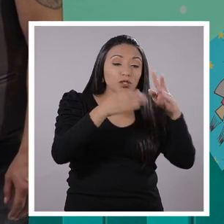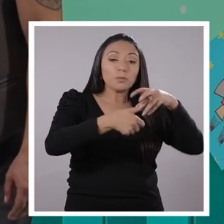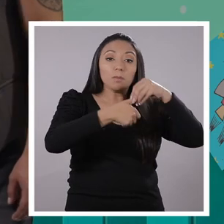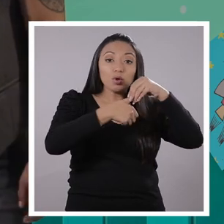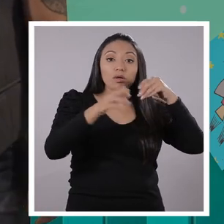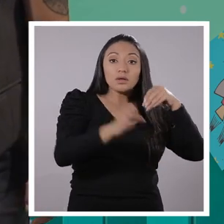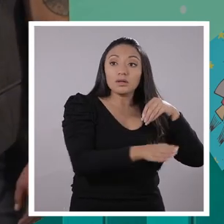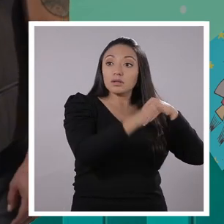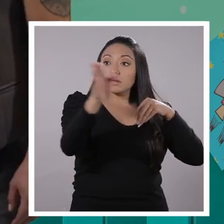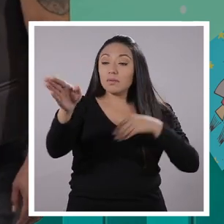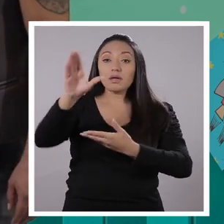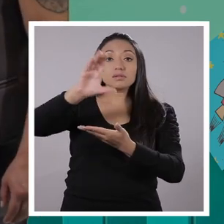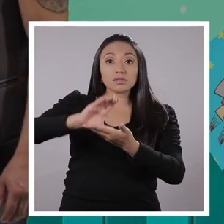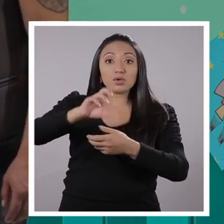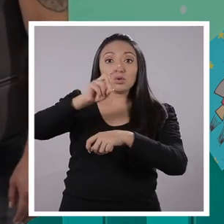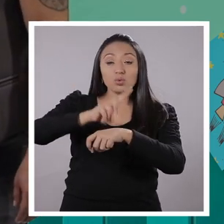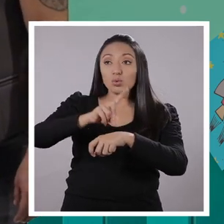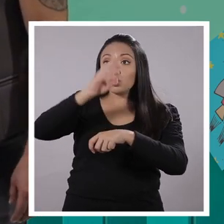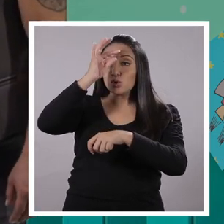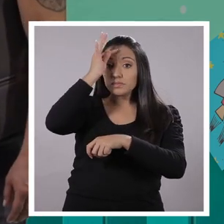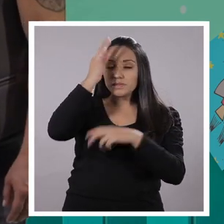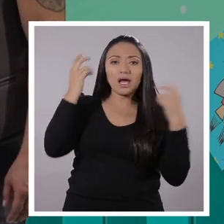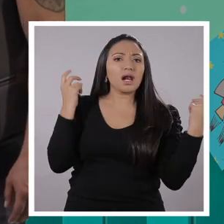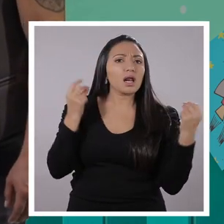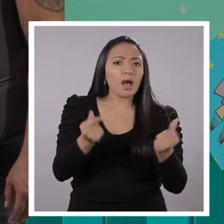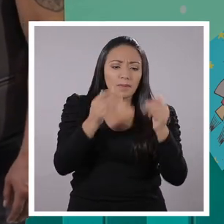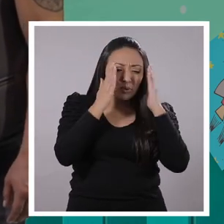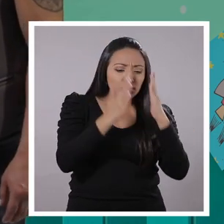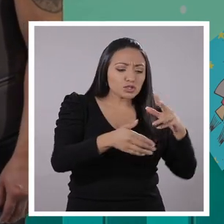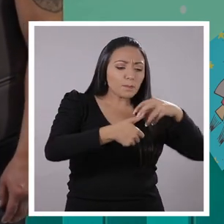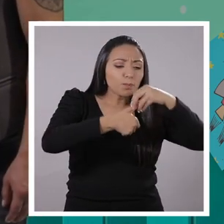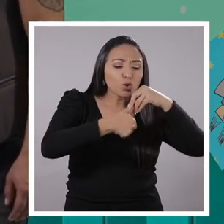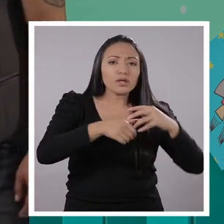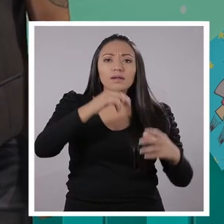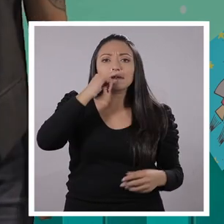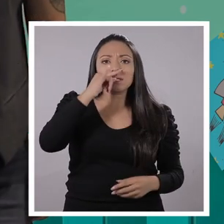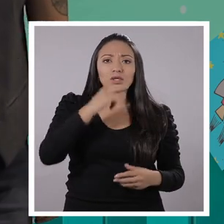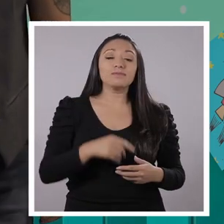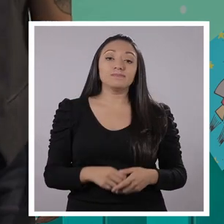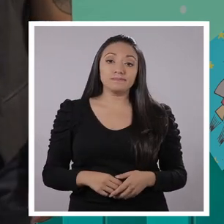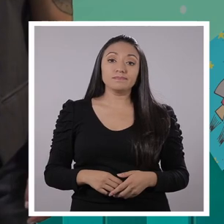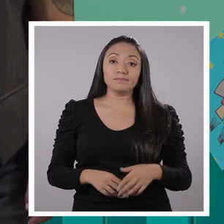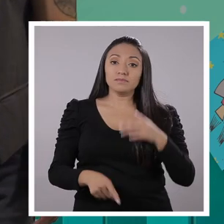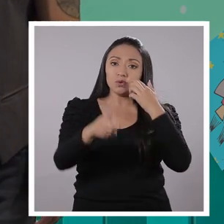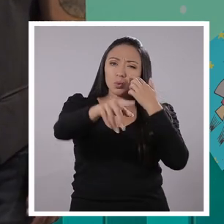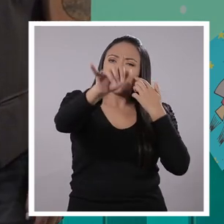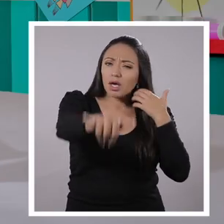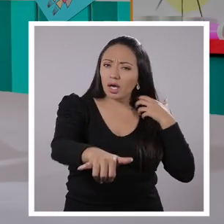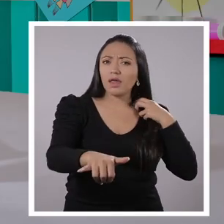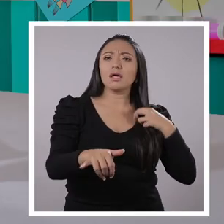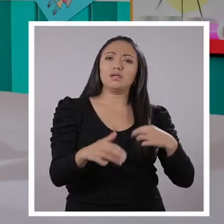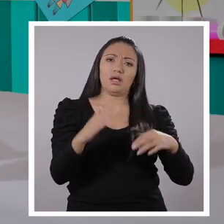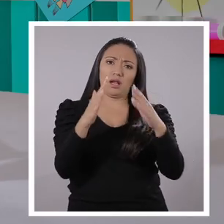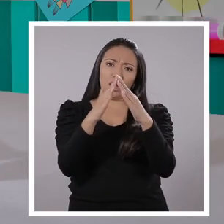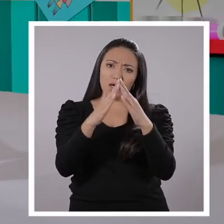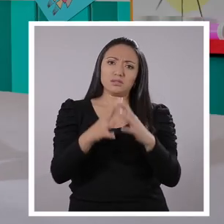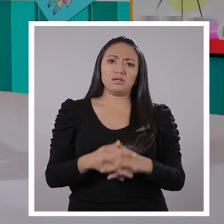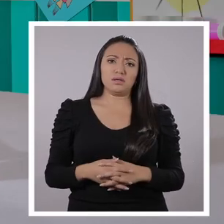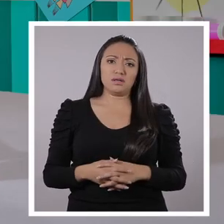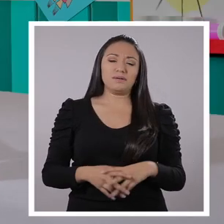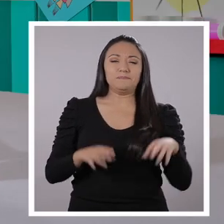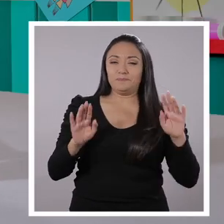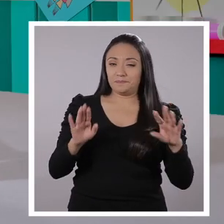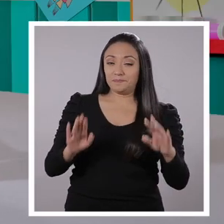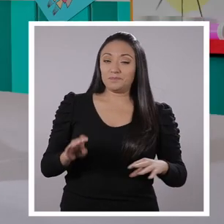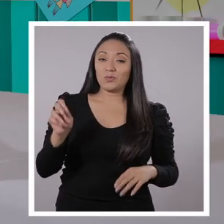a un hospital, un centro médico, tienen que ser atendidos prioritariamente. ¡Exactamente! ¡Quédate en casa! ¡Mmm! La siguiente. ¡Uy! Me